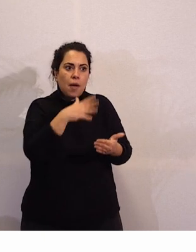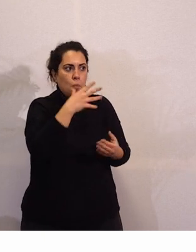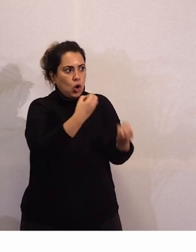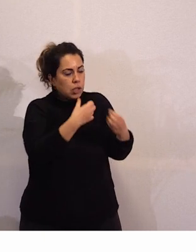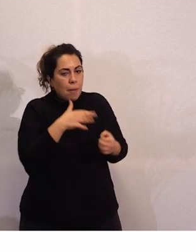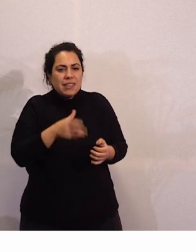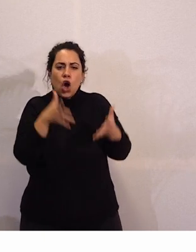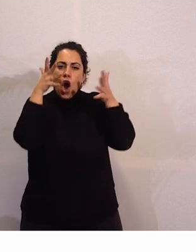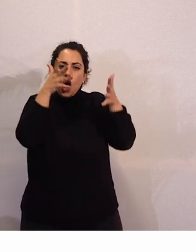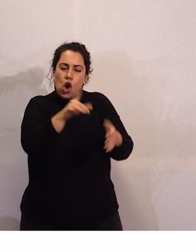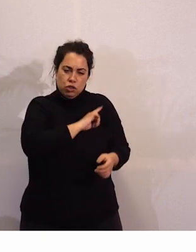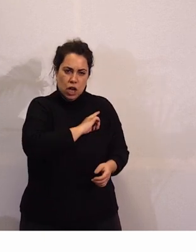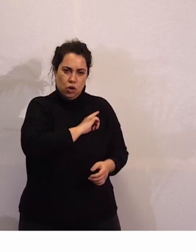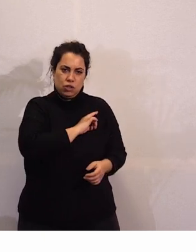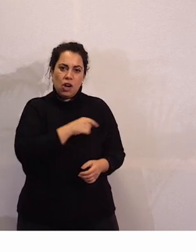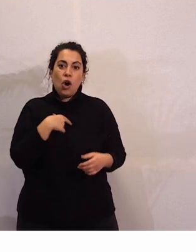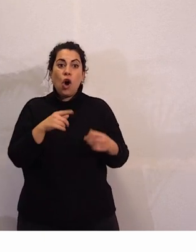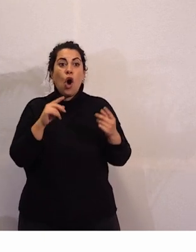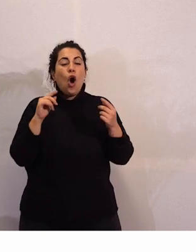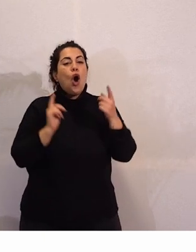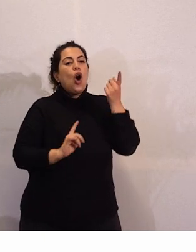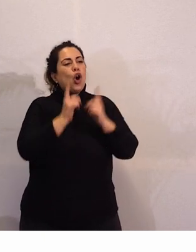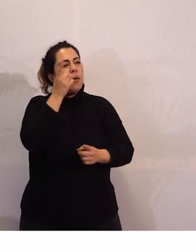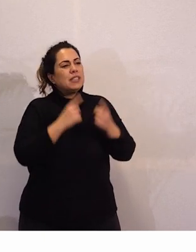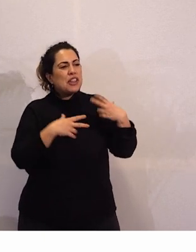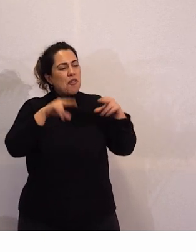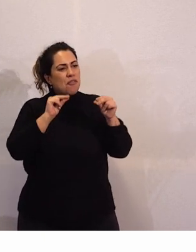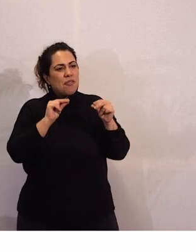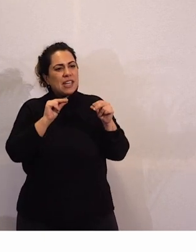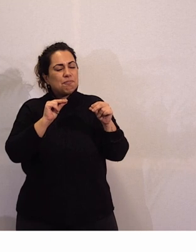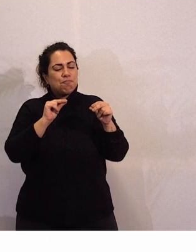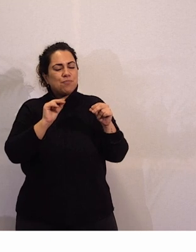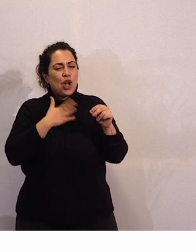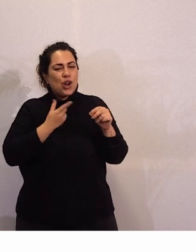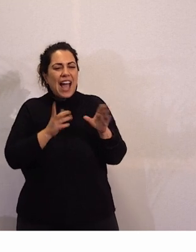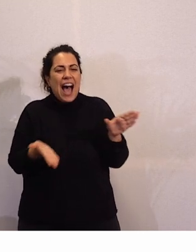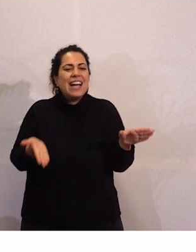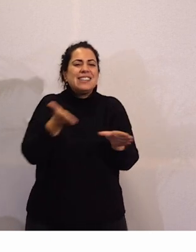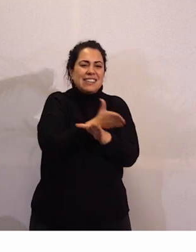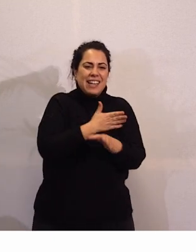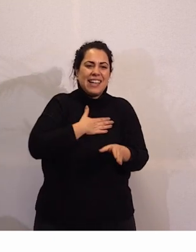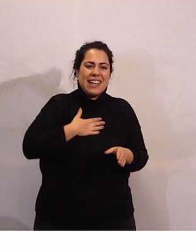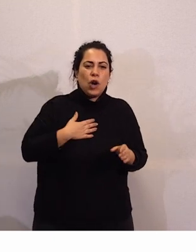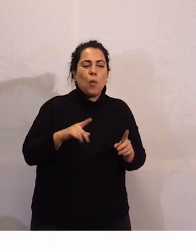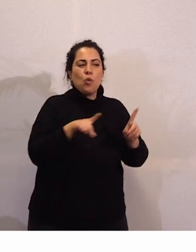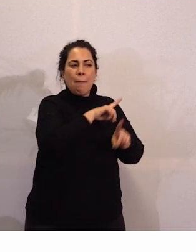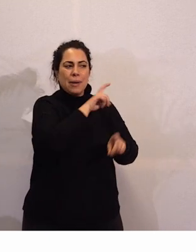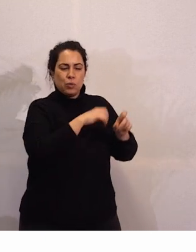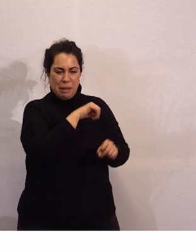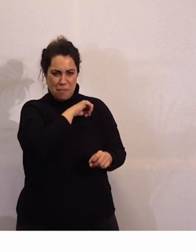consejos no queremos acabar esta conversación contigo sin antes preguntarte una pregunta un poquito personal